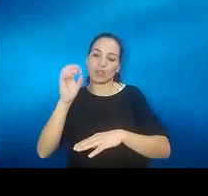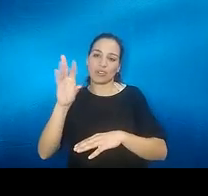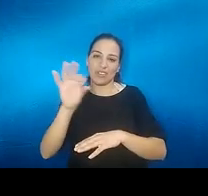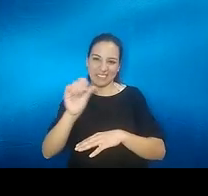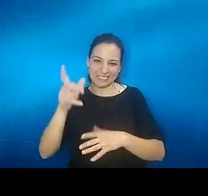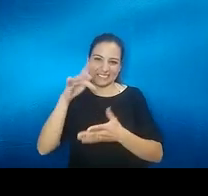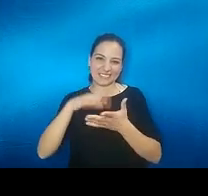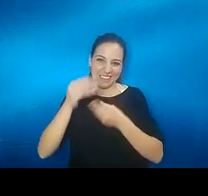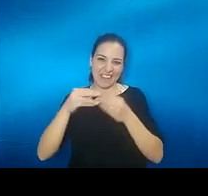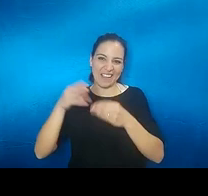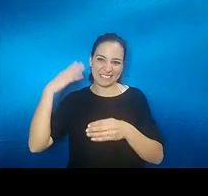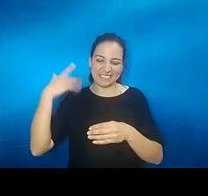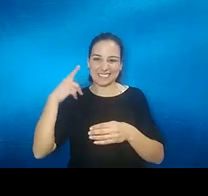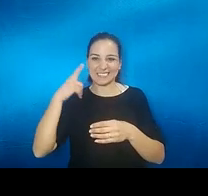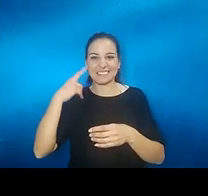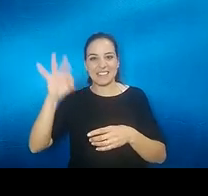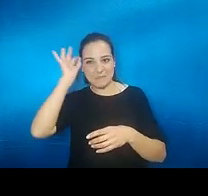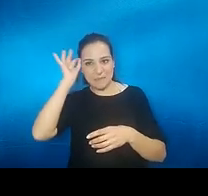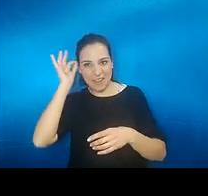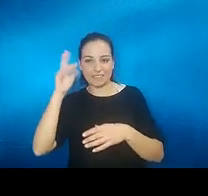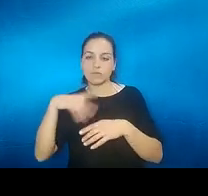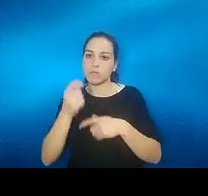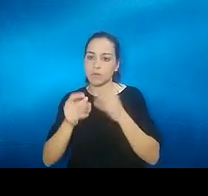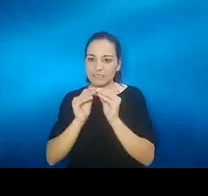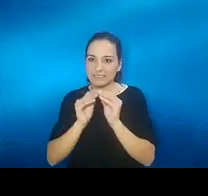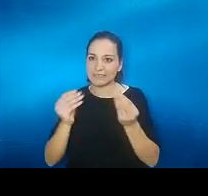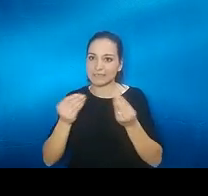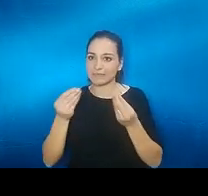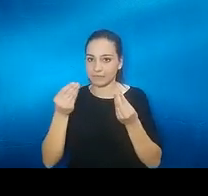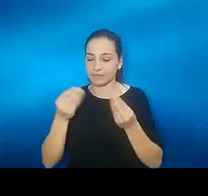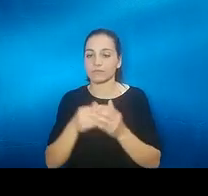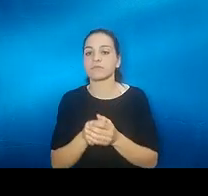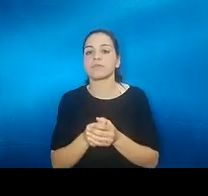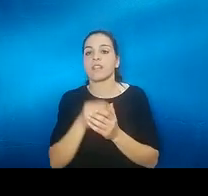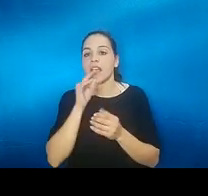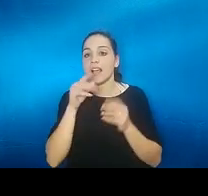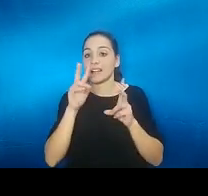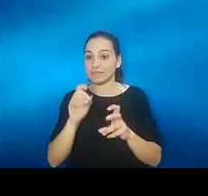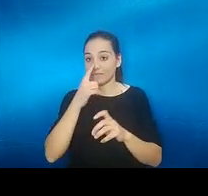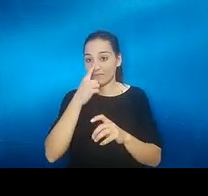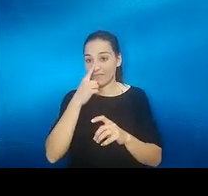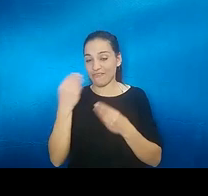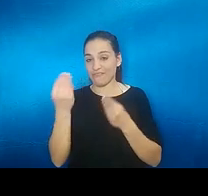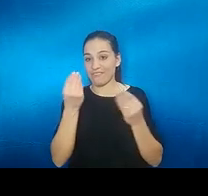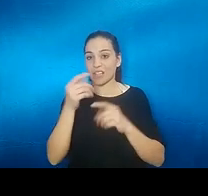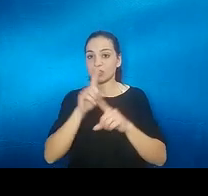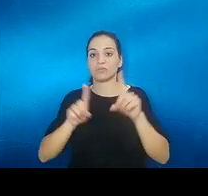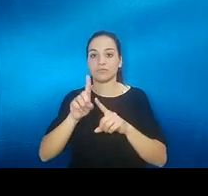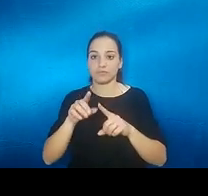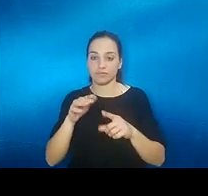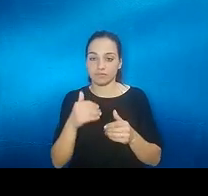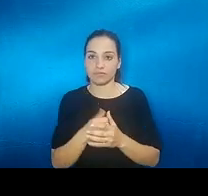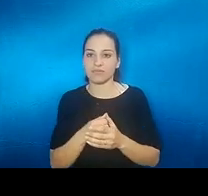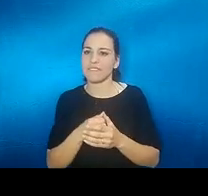tiempo por el primer implante ocular y se han ido perfeccionados ¿dónde está el problema del olfato? alguien también preguntaba ¿por qué 10 olores? no son 10